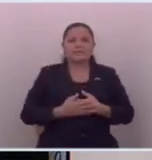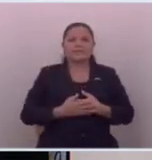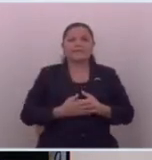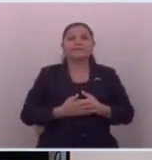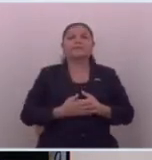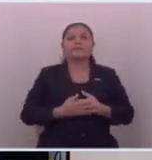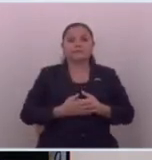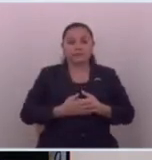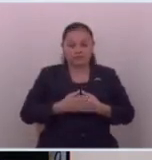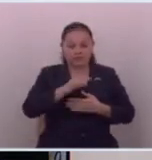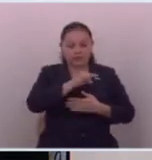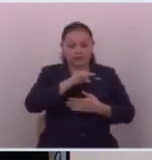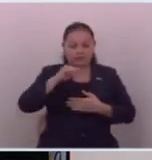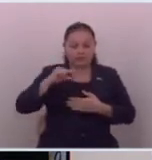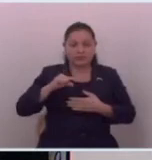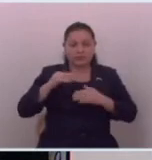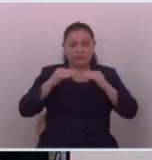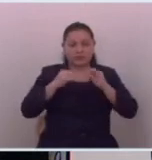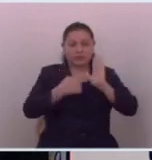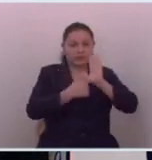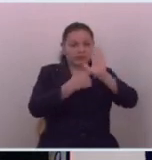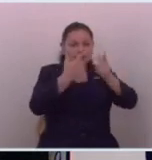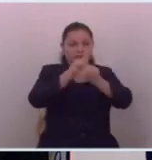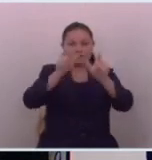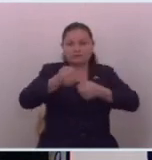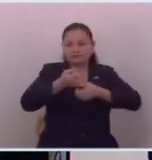y en nombre de la libertad de expresión